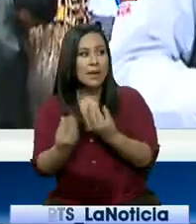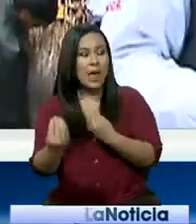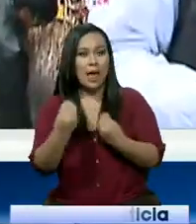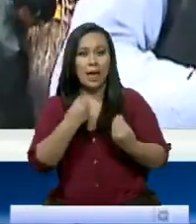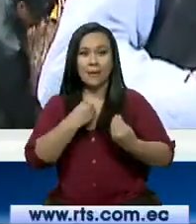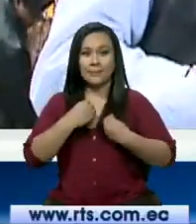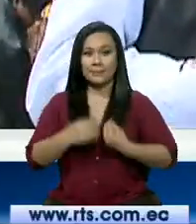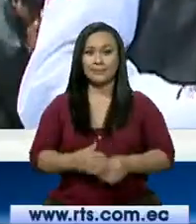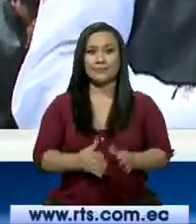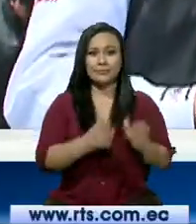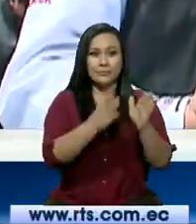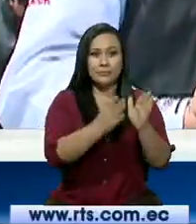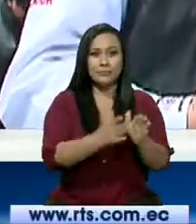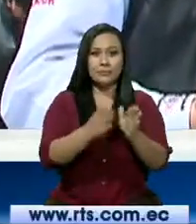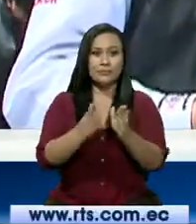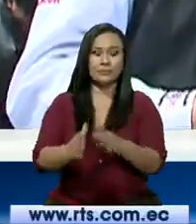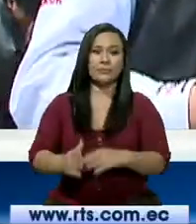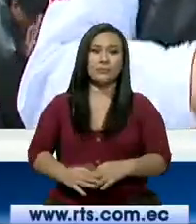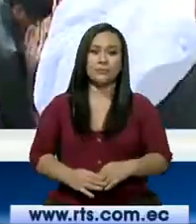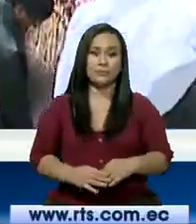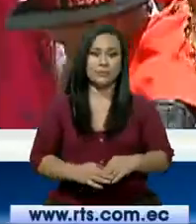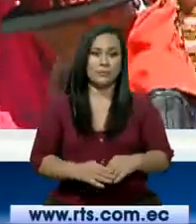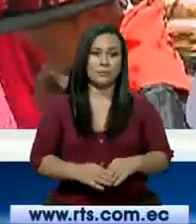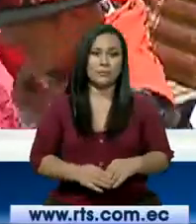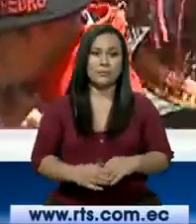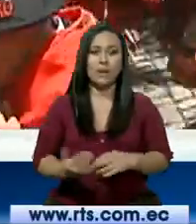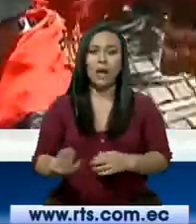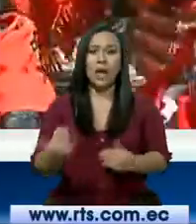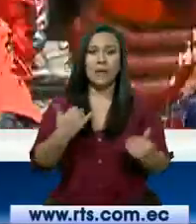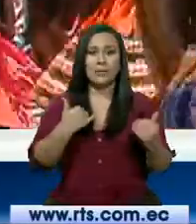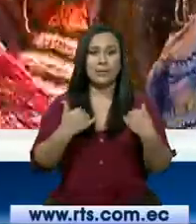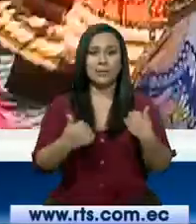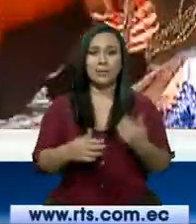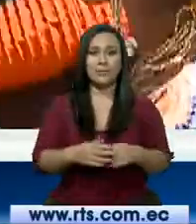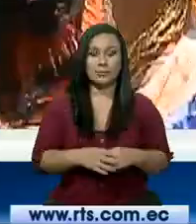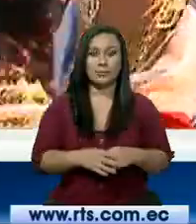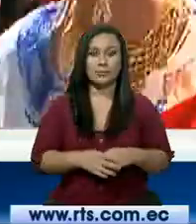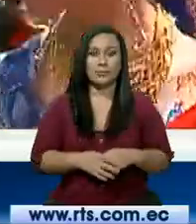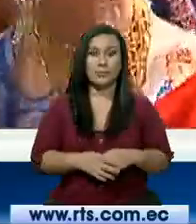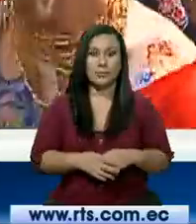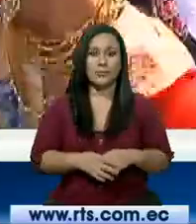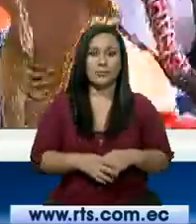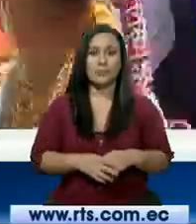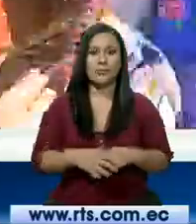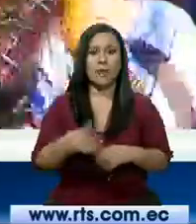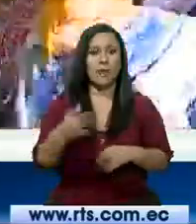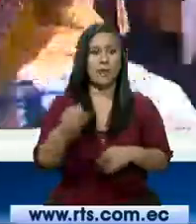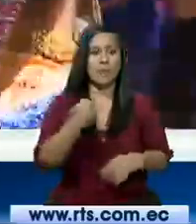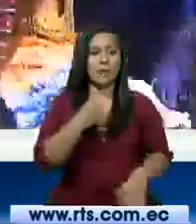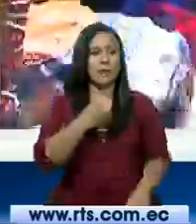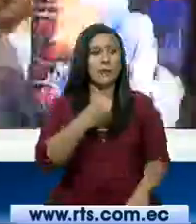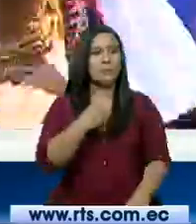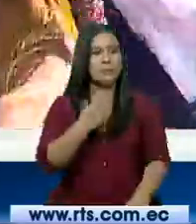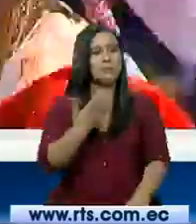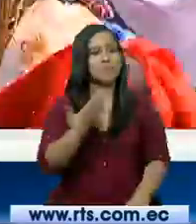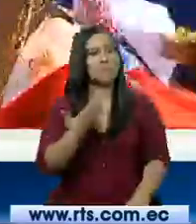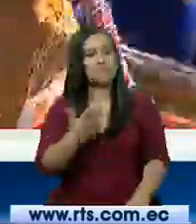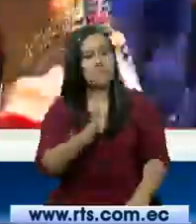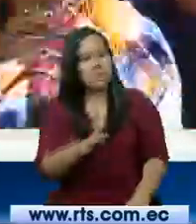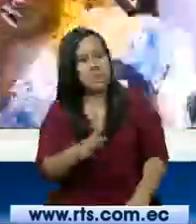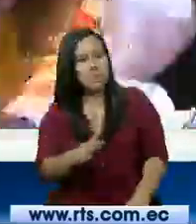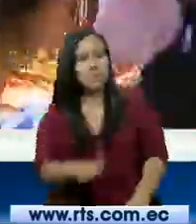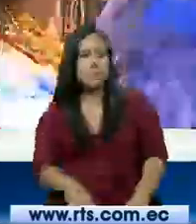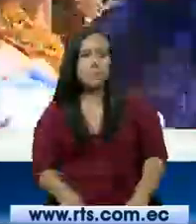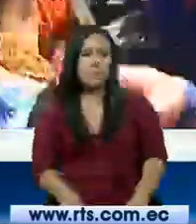seguir bailando, a iniciar bailando en San Pedro, desde el lado urbano de la población. Esto fue tomando cuerpo hasta